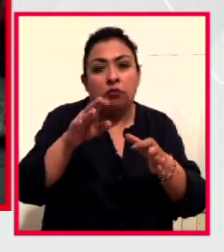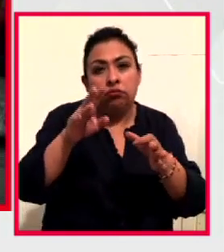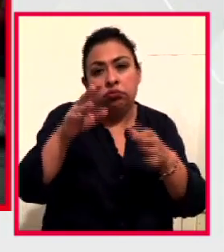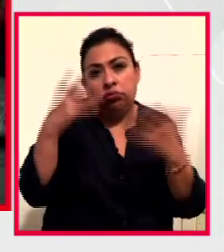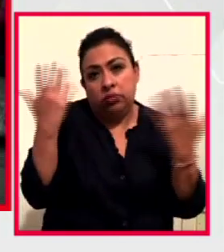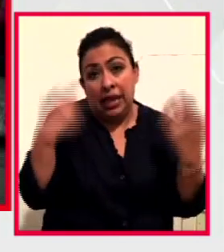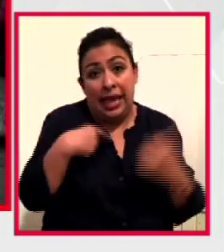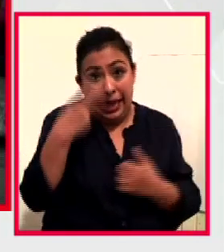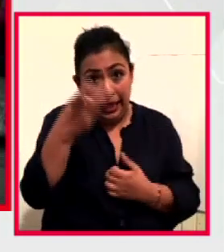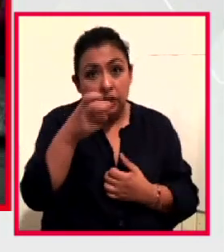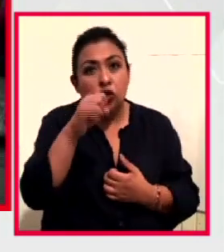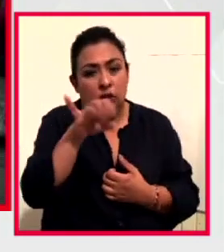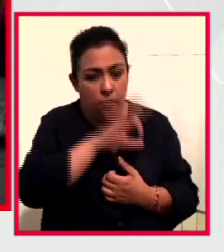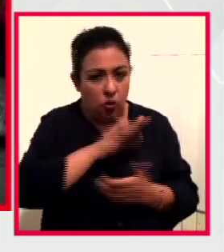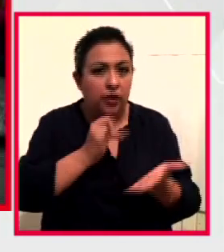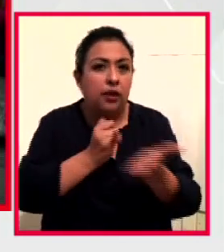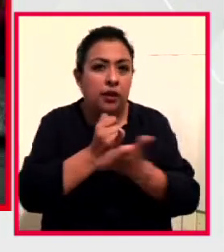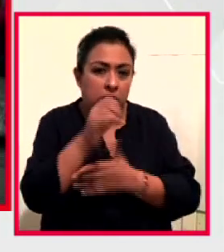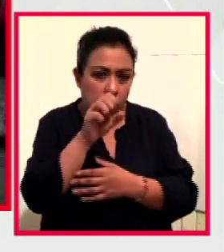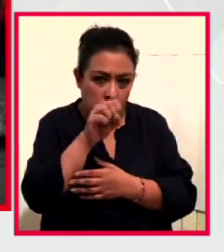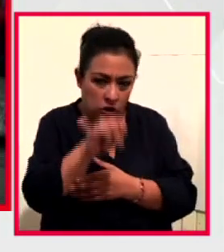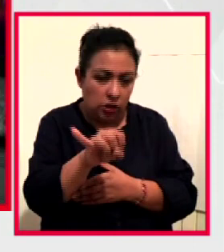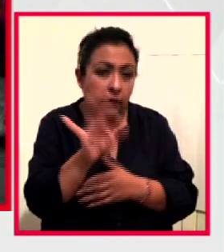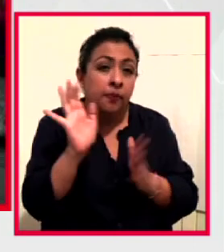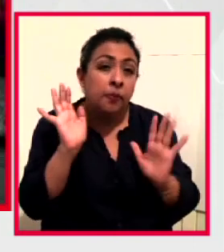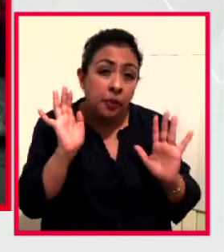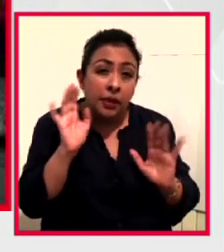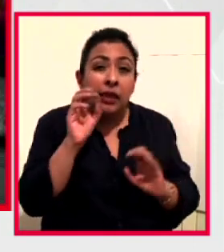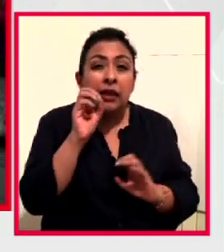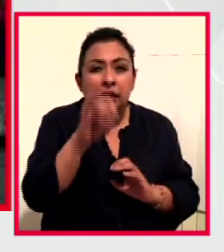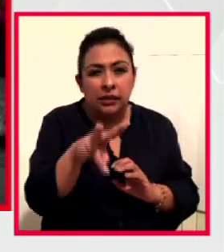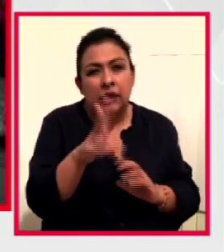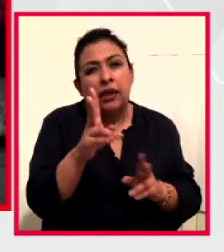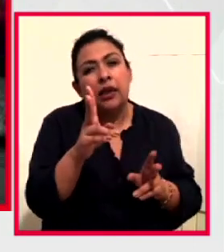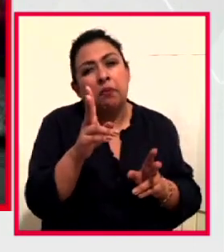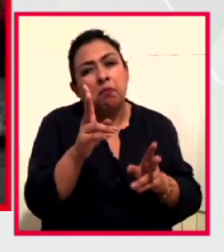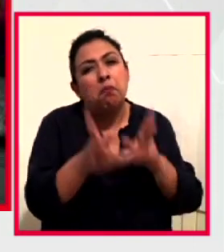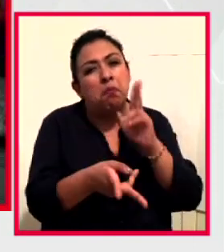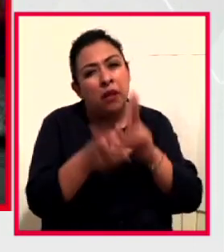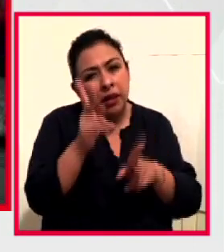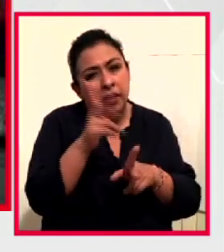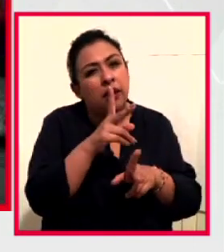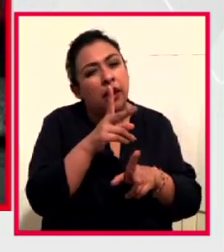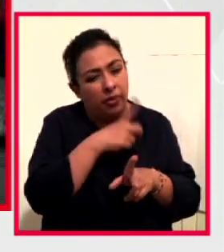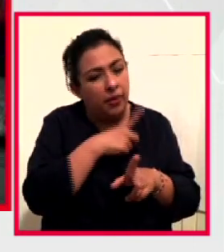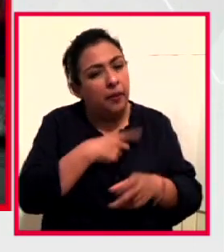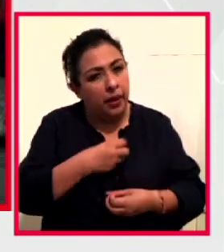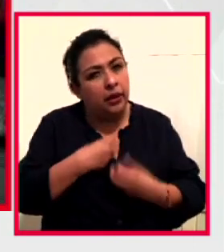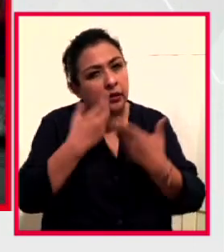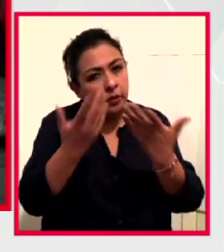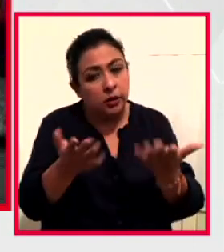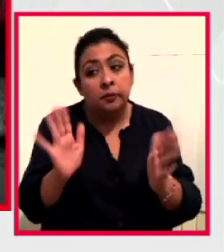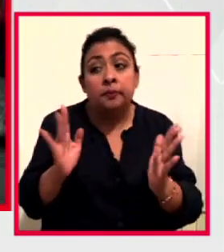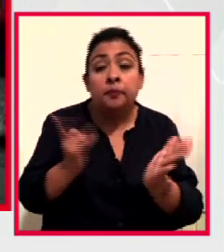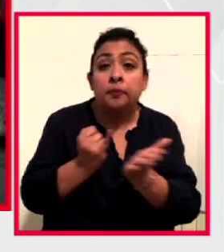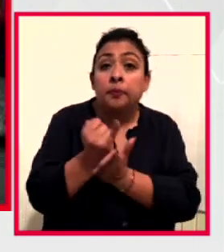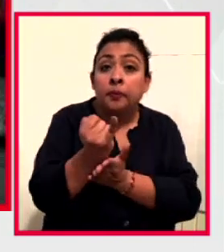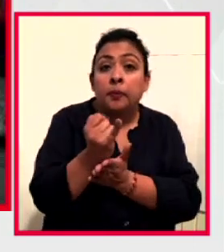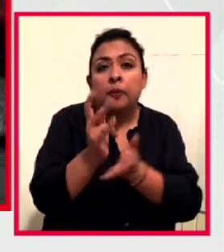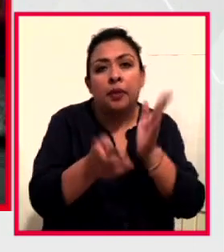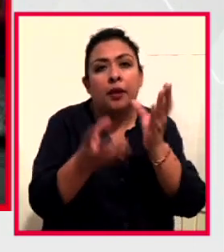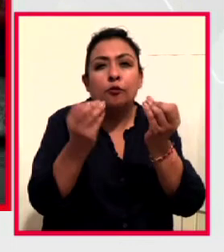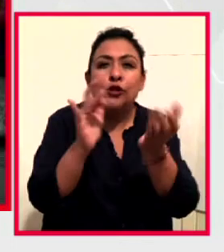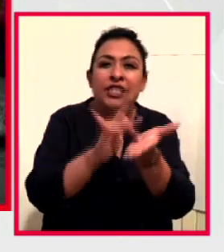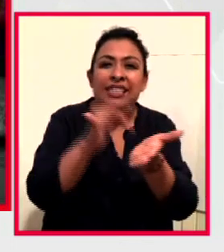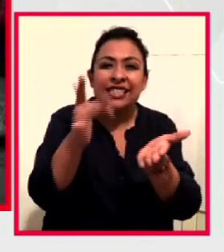de eso sí podemos decidir, entonces sí, las conversaciones hay que poder tenerlas. Decidamos y hablemos. Muchísimas